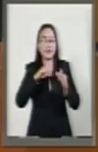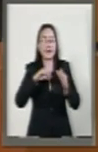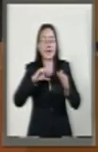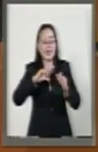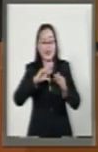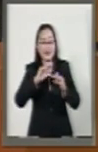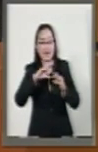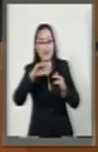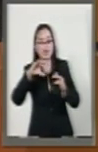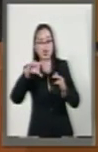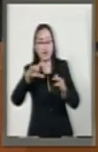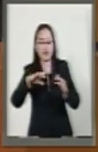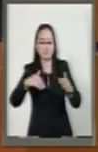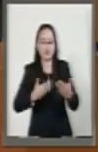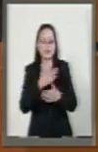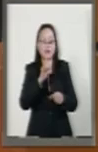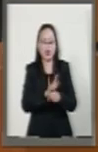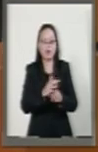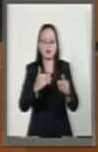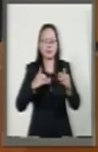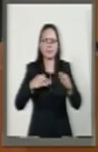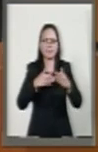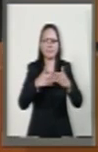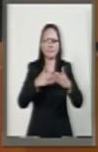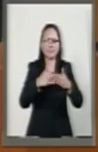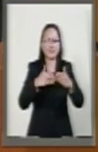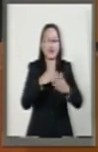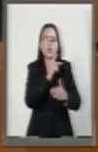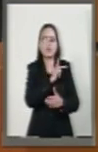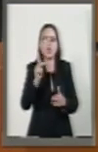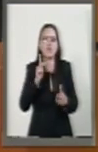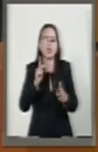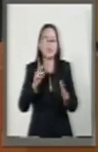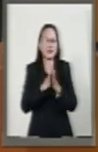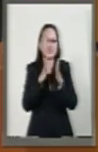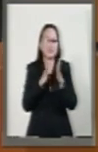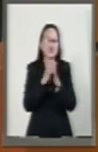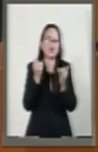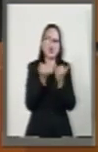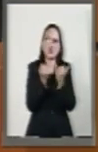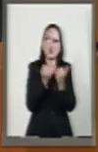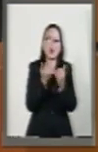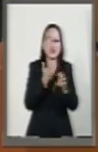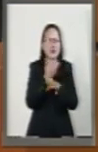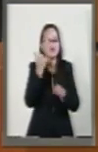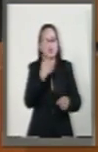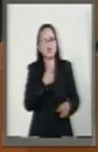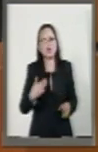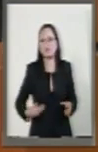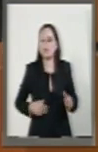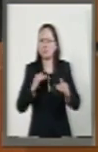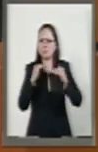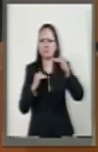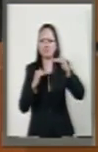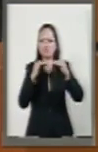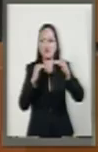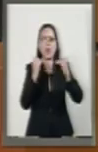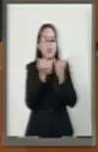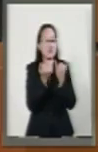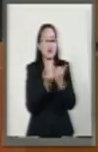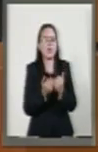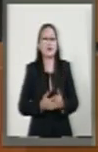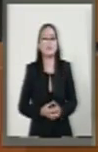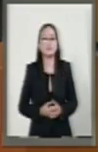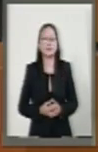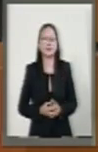prácticamente cerca de lo que implican todas las participaciones federales para estados y municipios. Y mucho